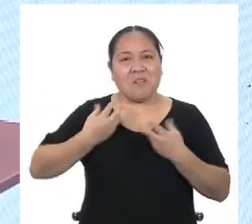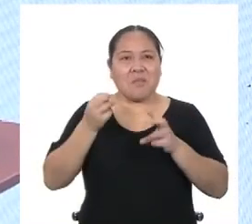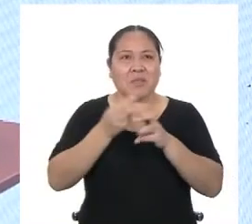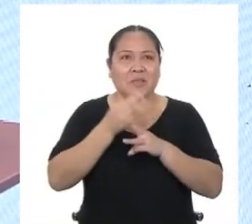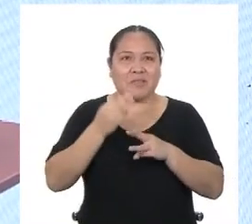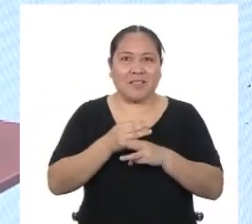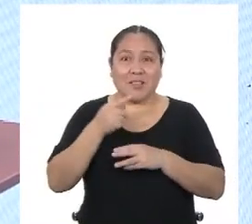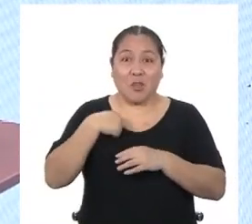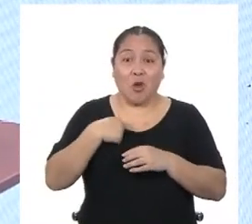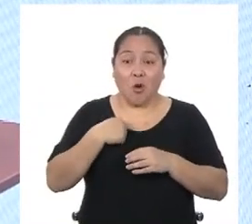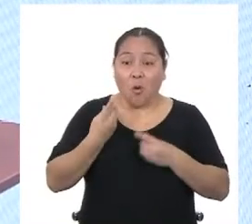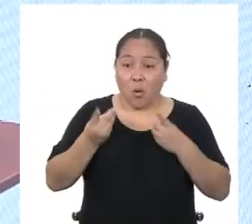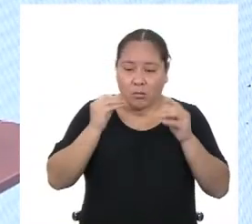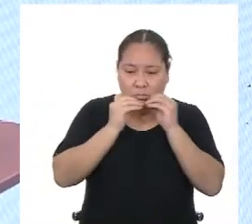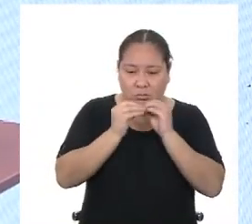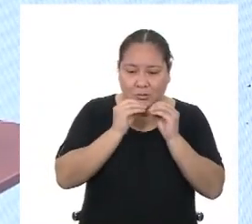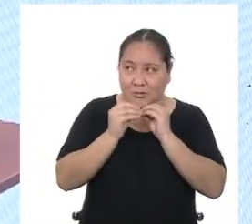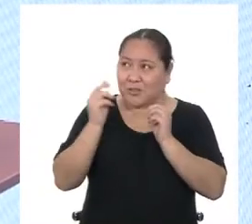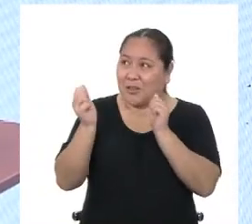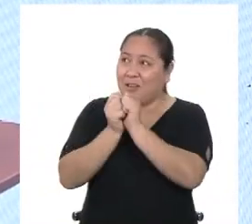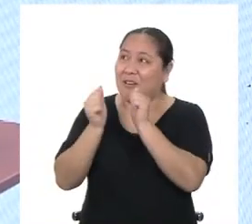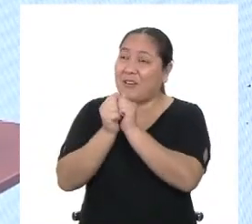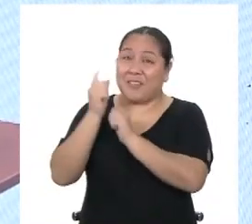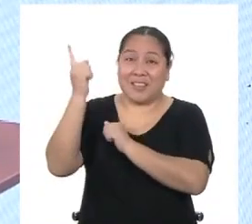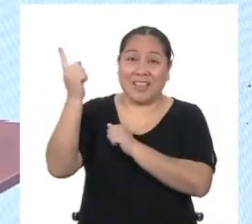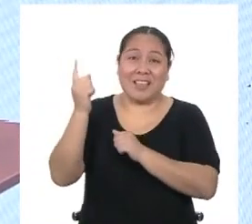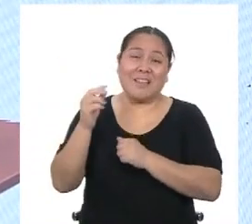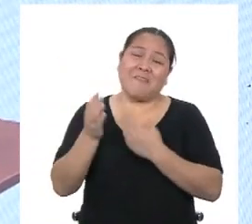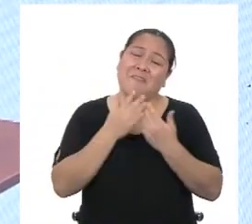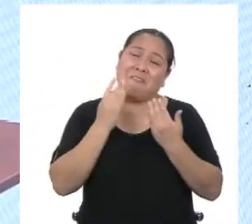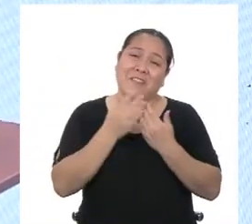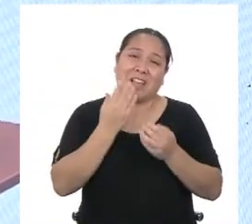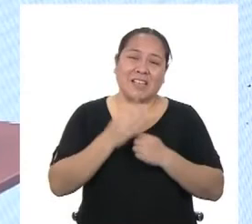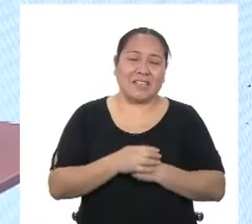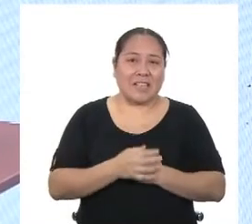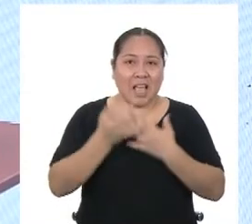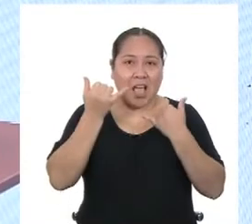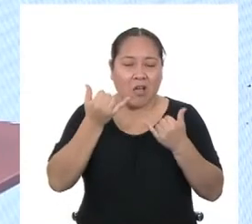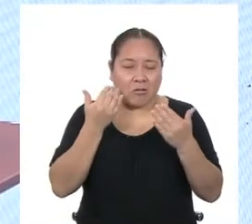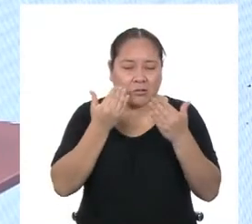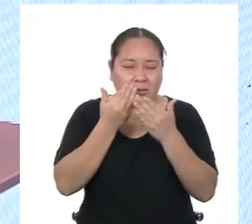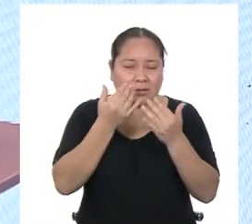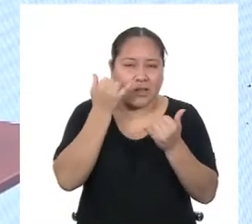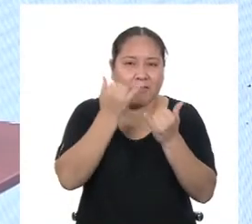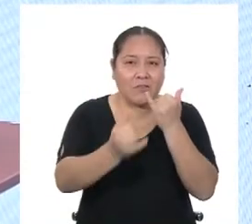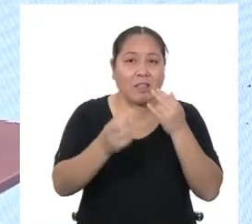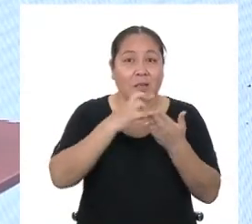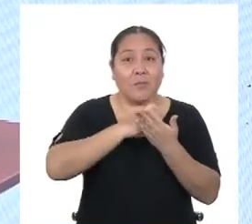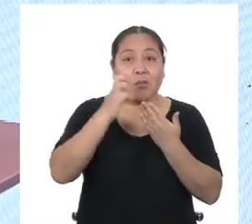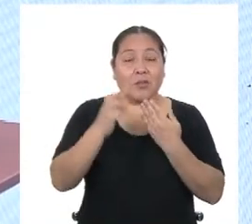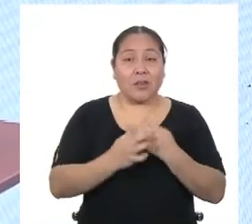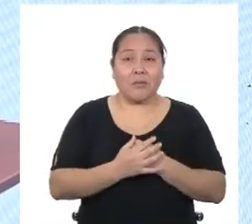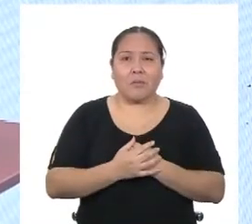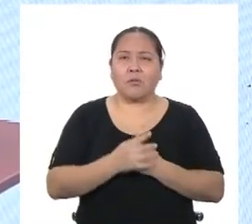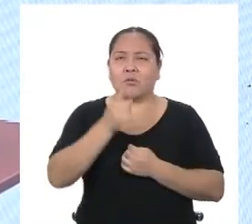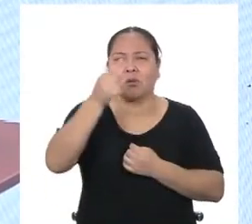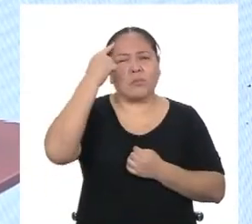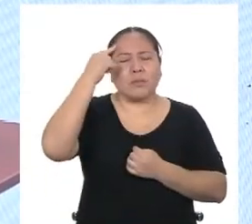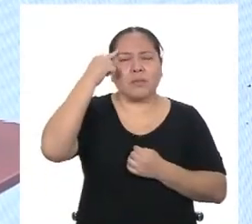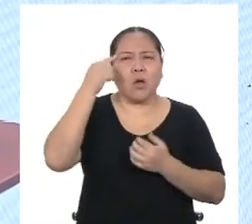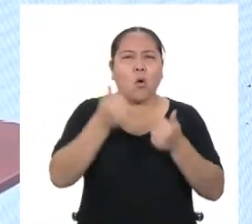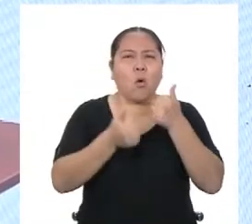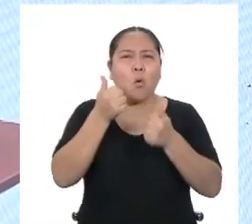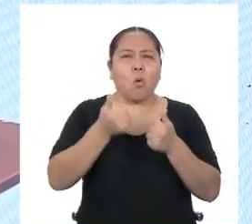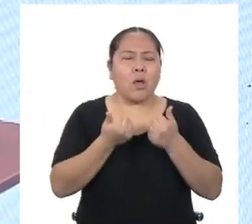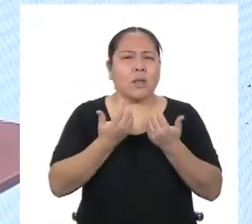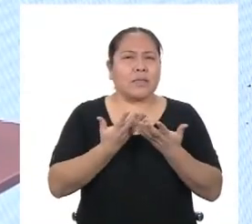mientras estoy resolviendo las actividades con ella, todo es facilísimo. Ahora que nos acercamos al fin del programa, ¿cuál dirían que es la gran